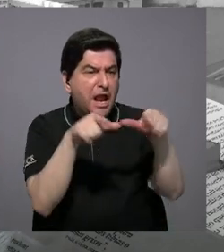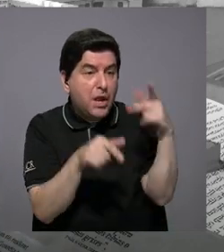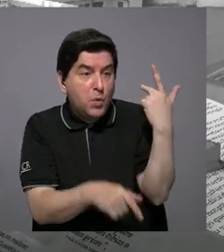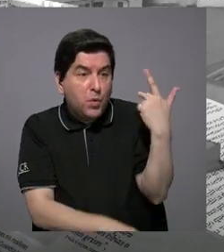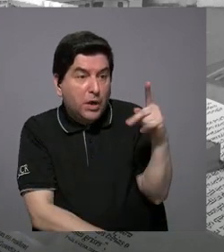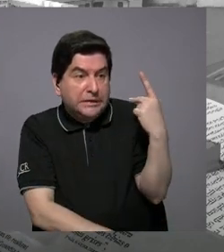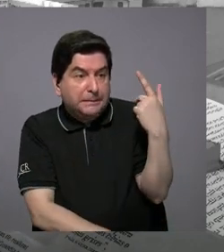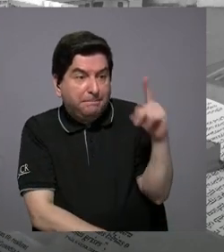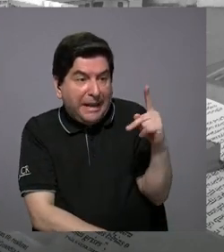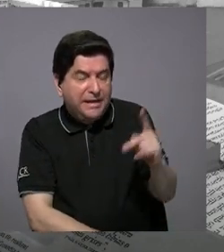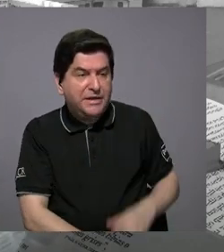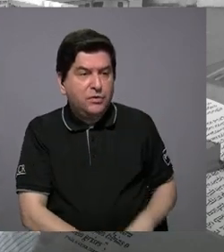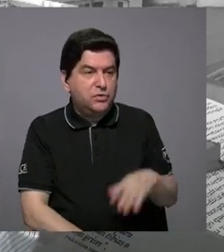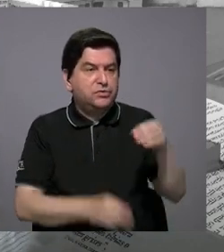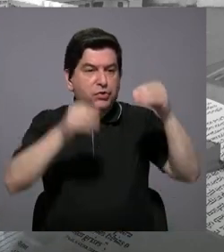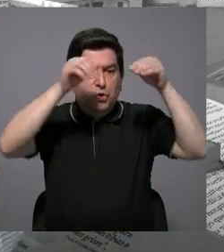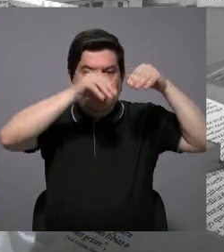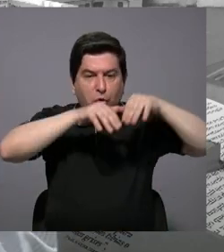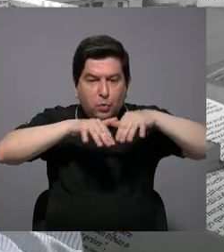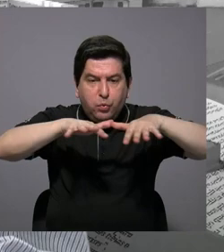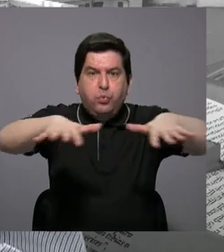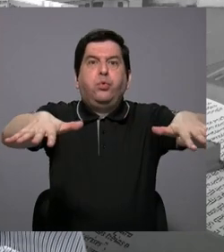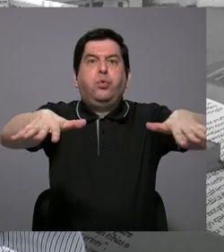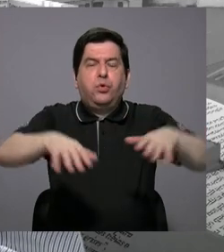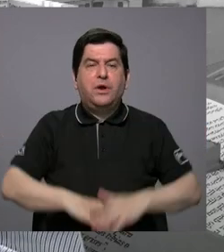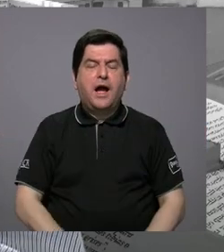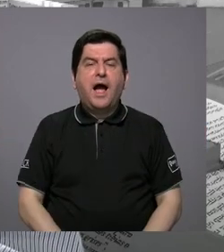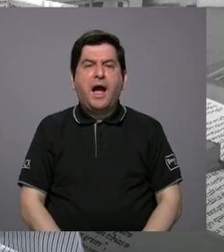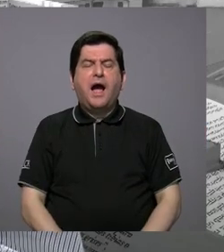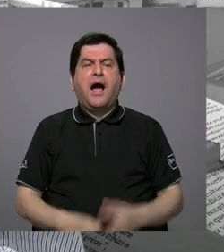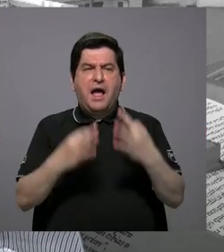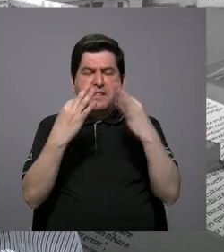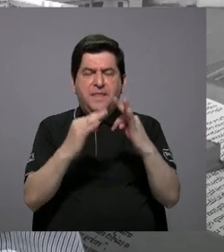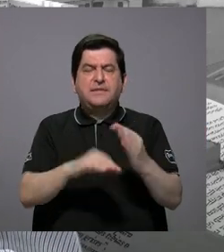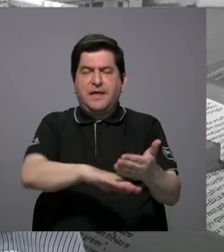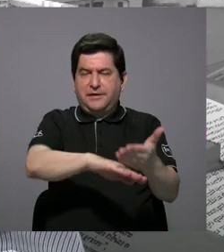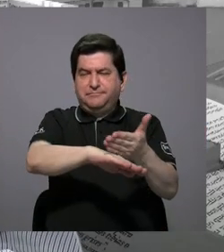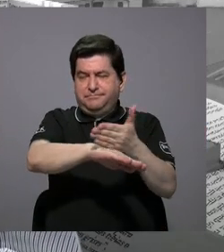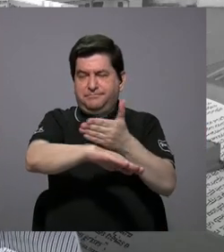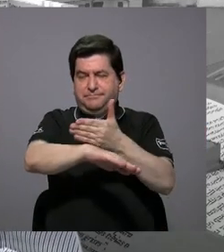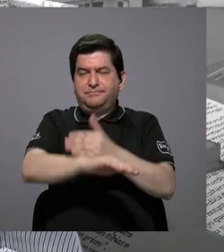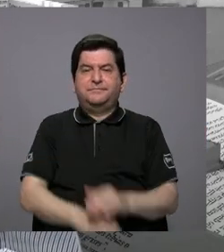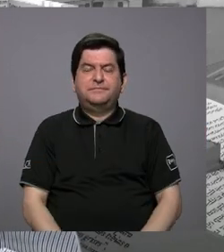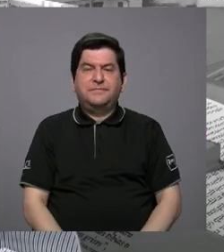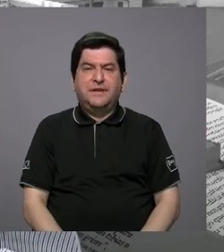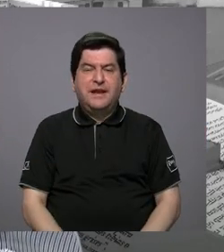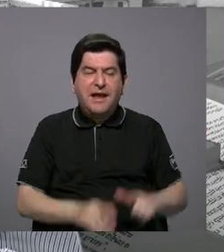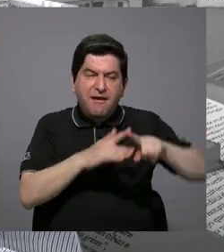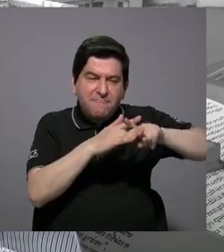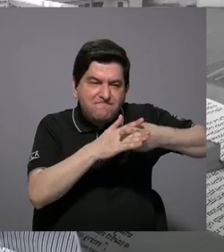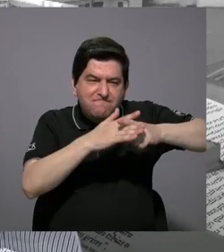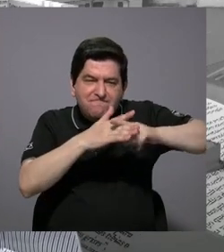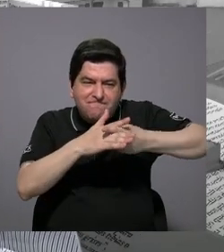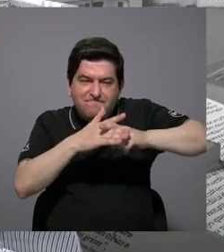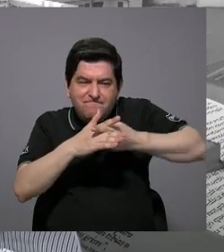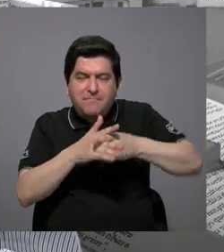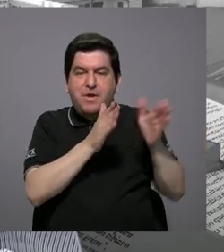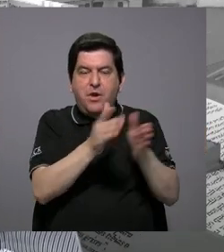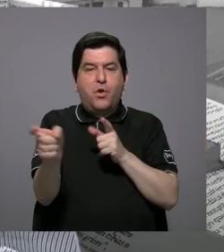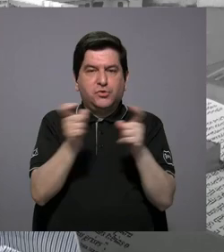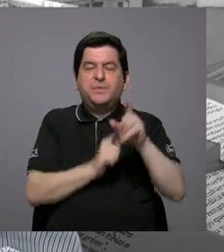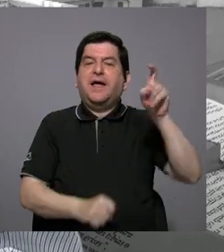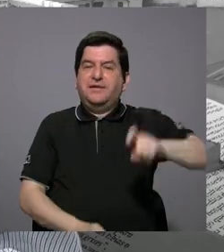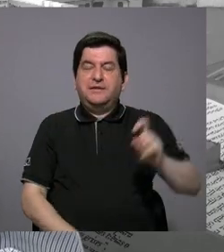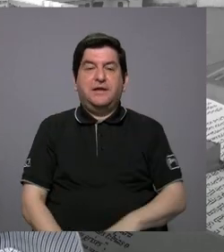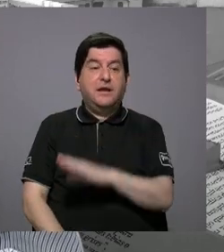peligroso tener una inundación o no, eso puede mejorarse. Sí, por lo tanto, hay que ajustar los planes reguladores,